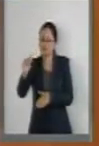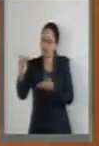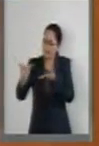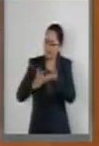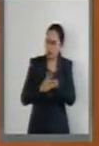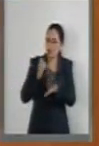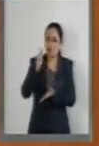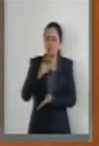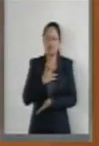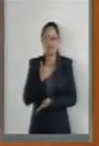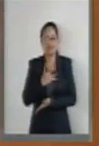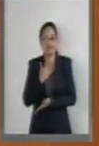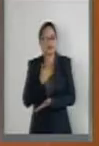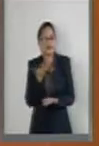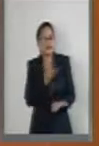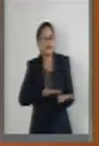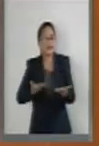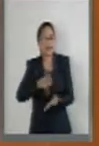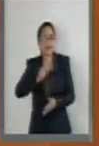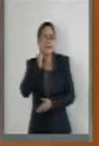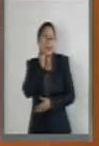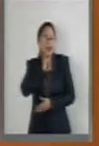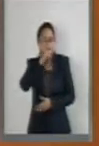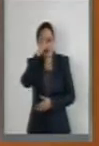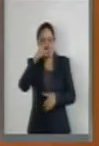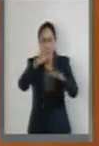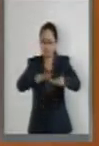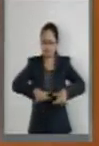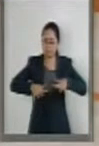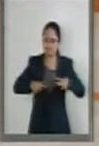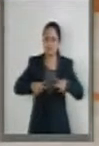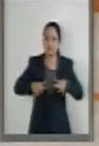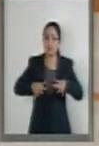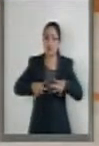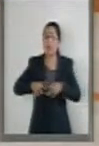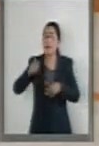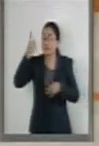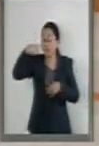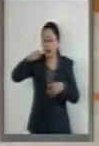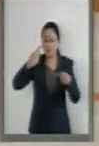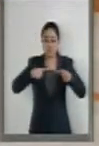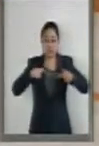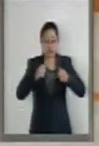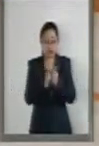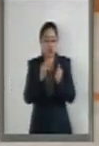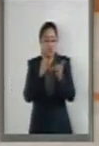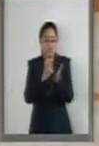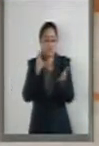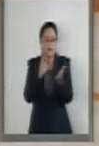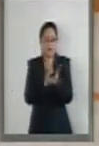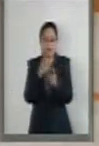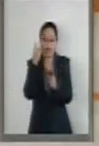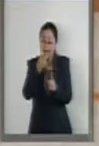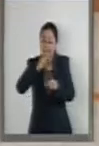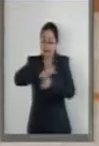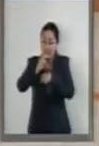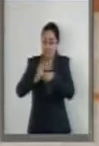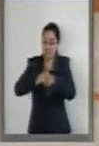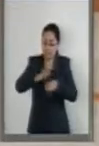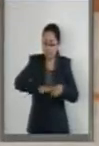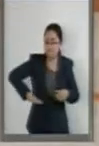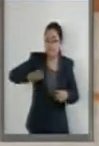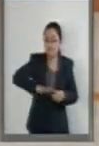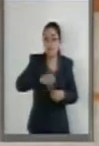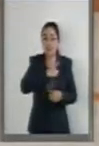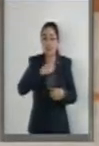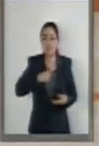Pero sé también que para las personas con discapacidad el principio de inclusión es sustantivo, es toral. Por